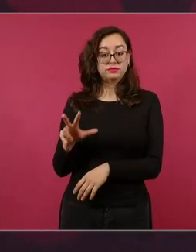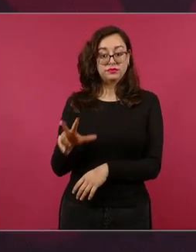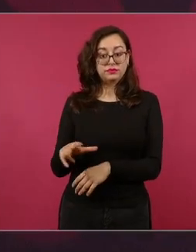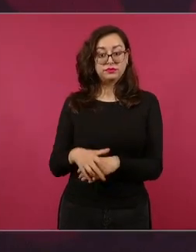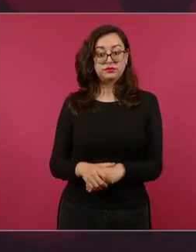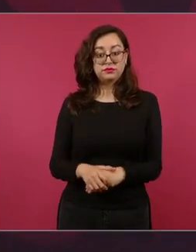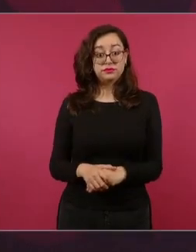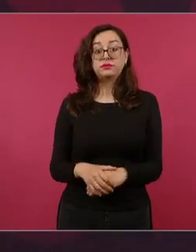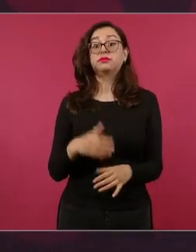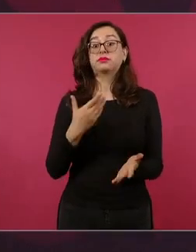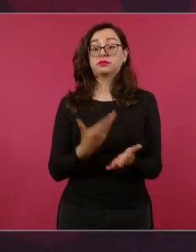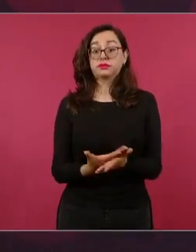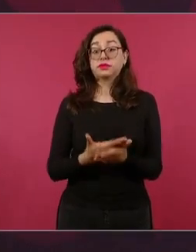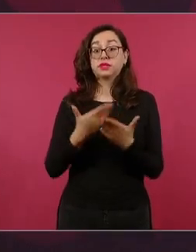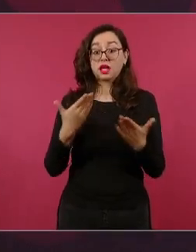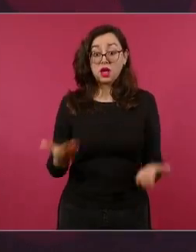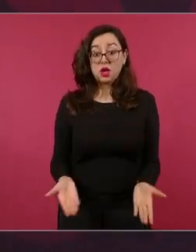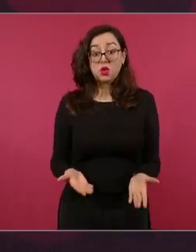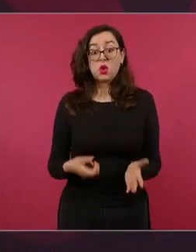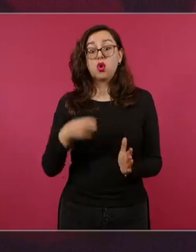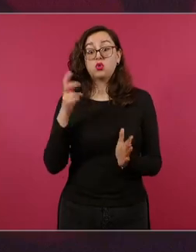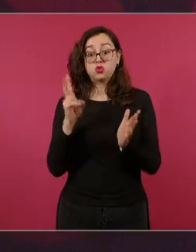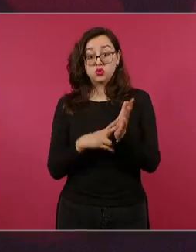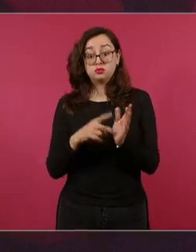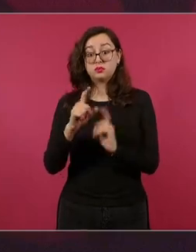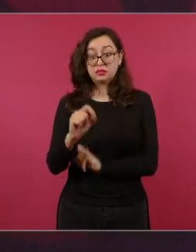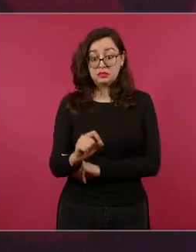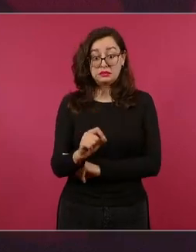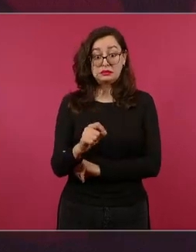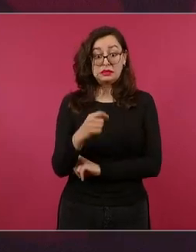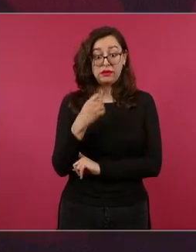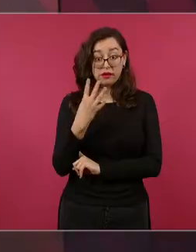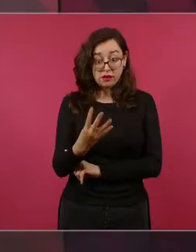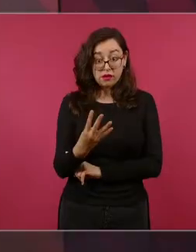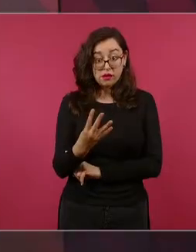y ahora lo que hizo fue refrendar